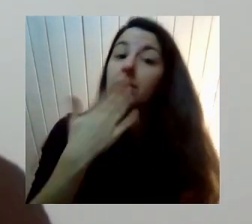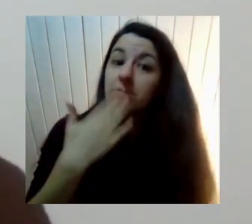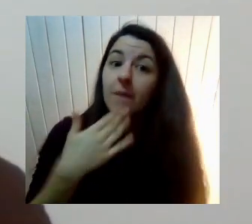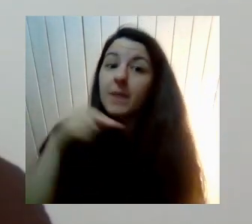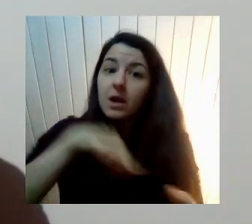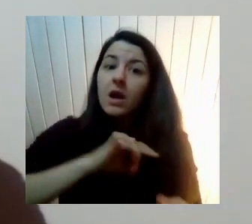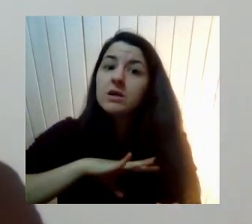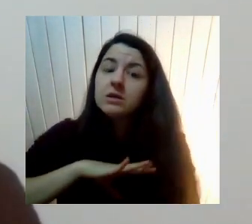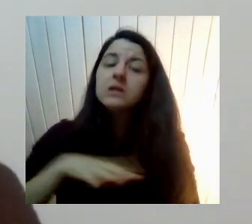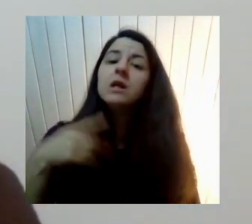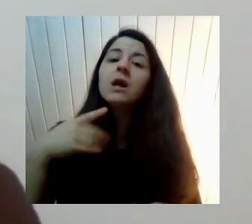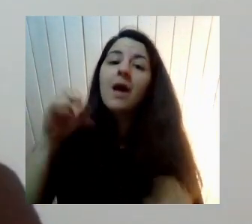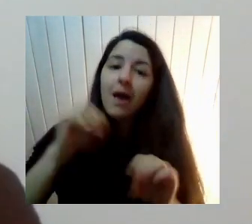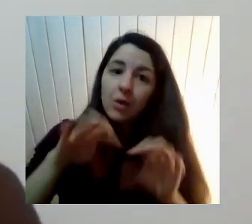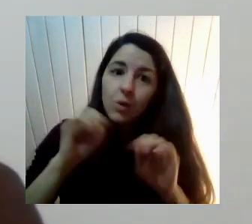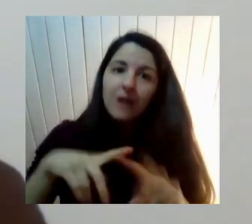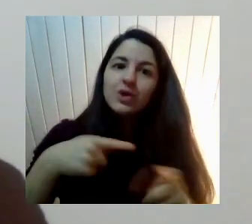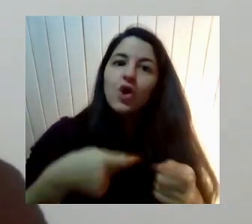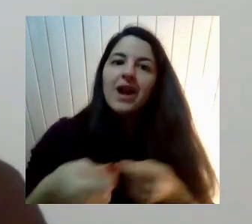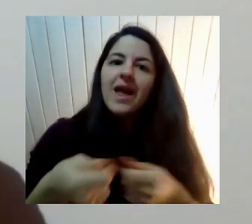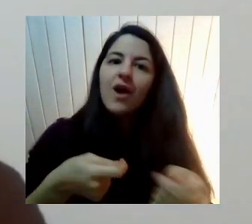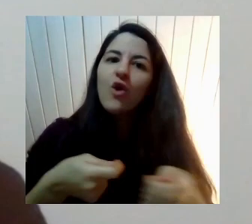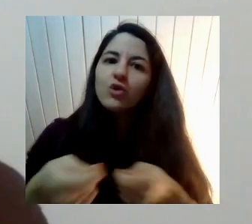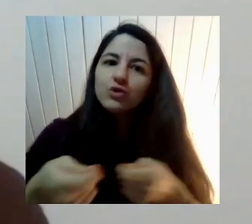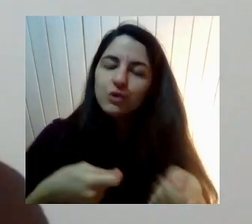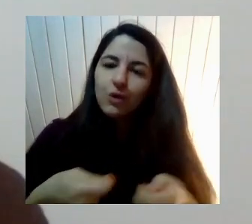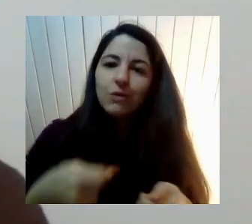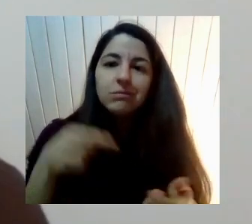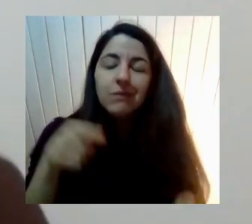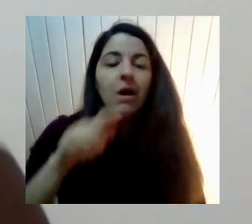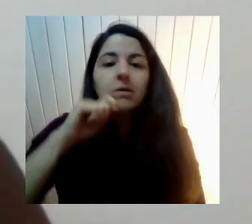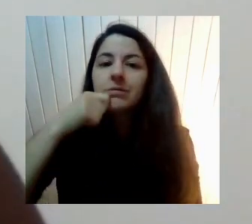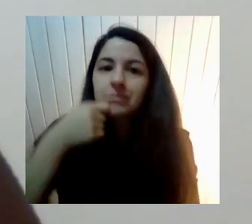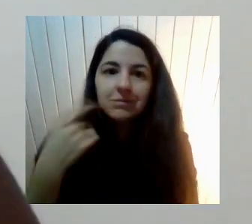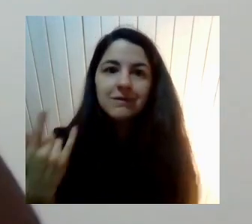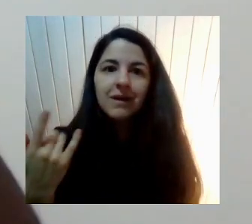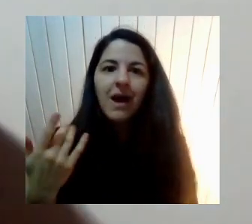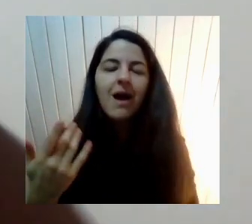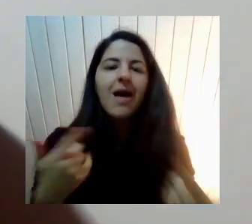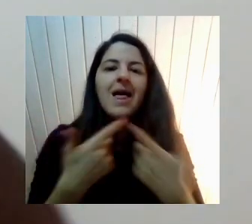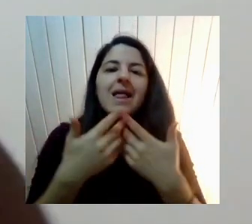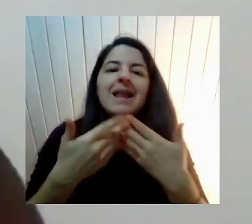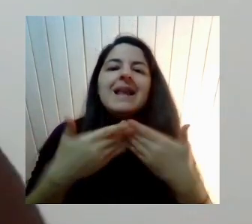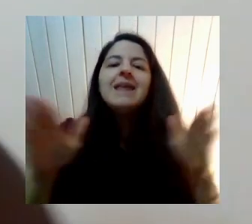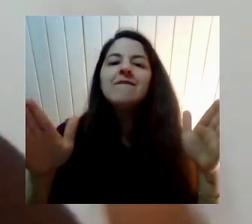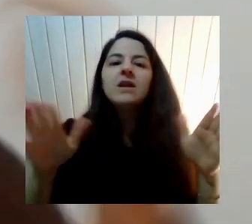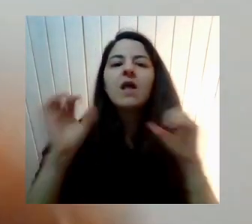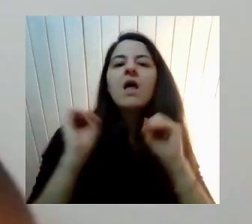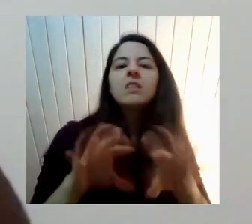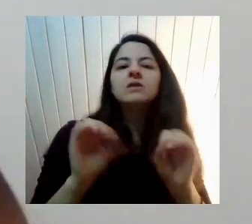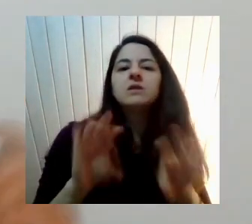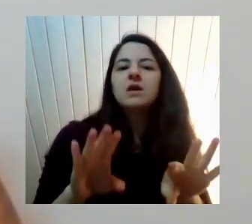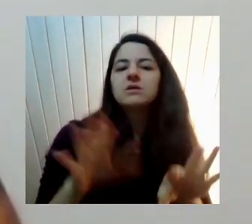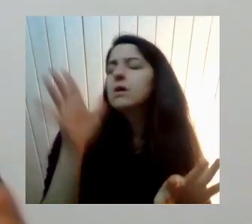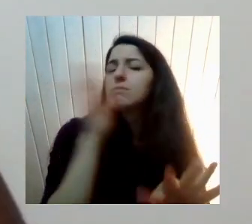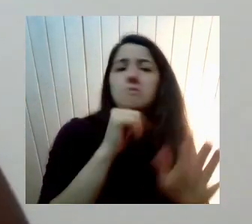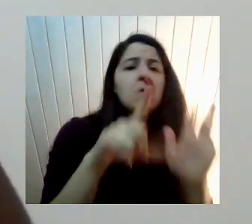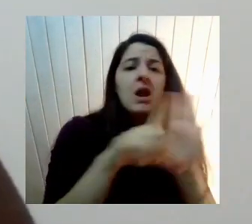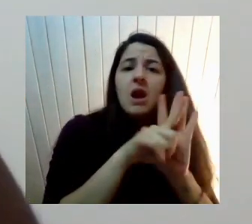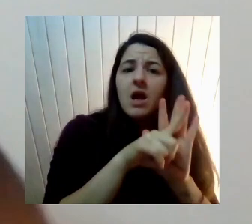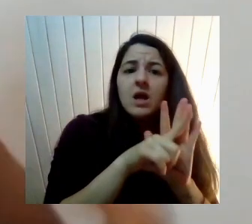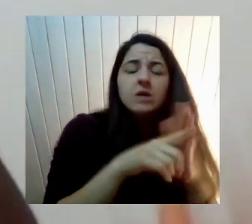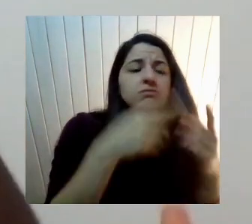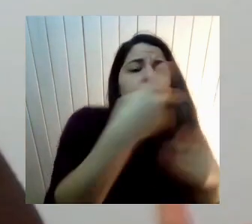Libertad De enseñanza A las escuelas A las universidades Por lo tanto En Chile No hay una ley Que regule eso Porque cada colegio Lo que hace